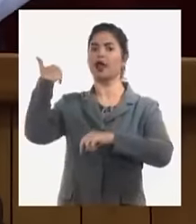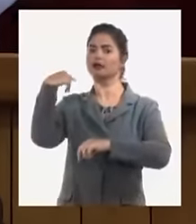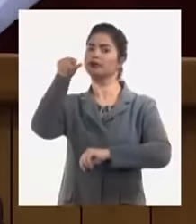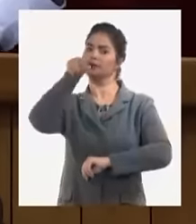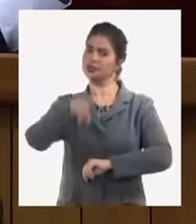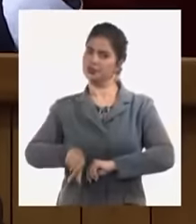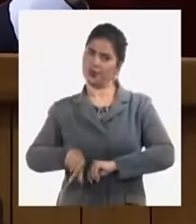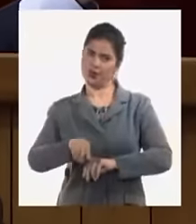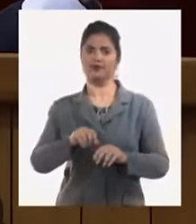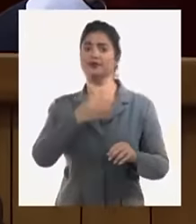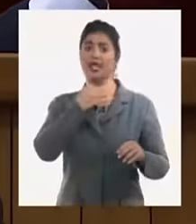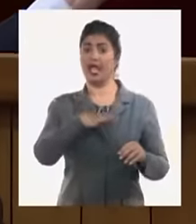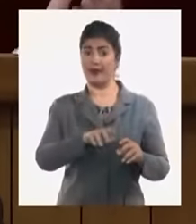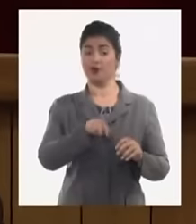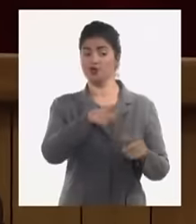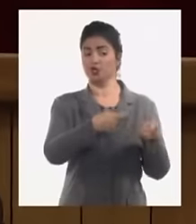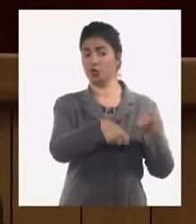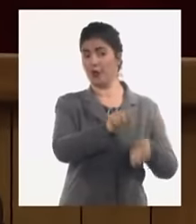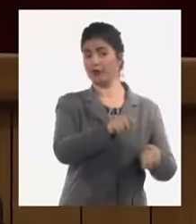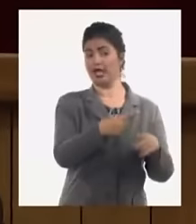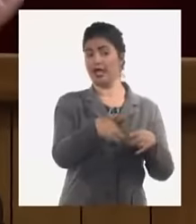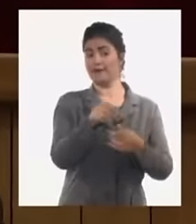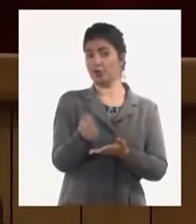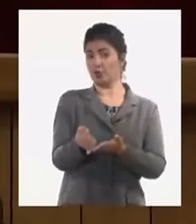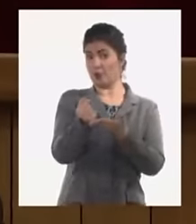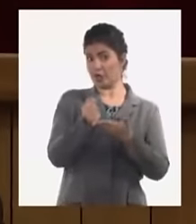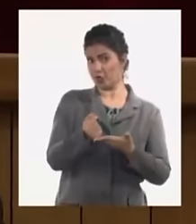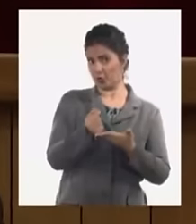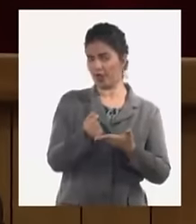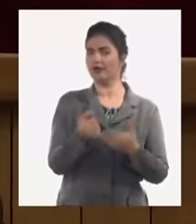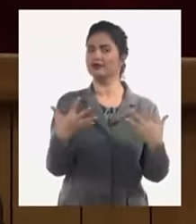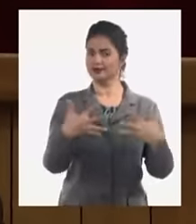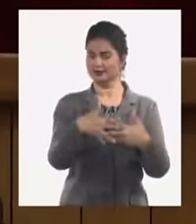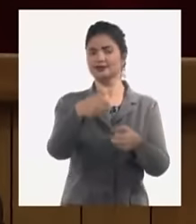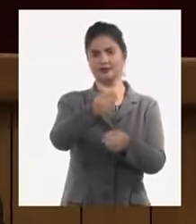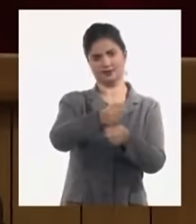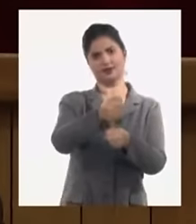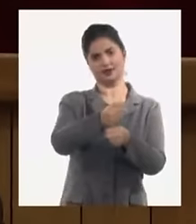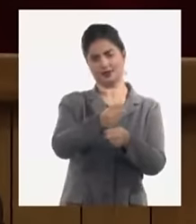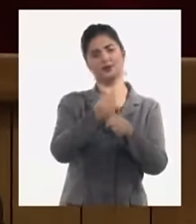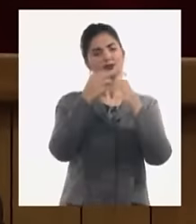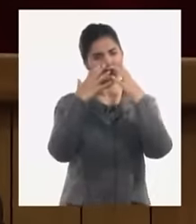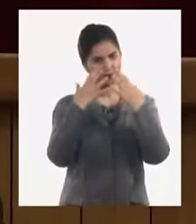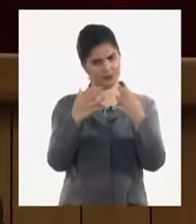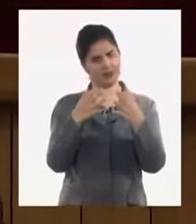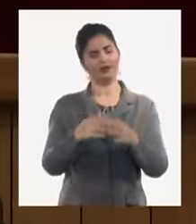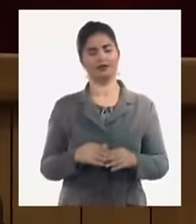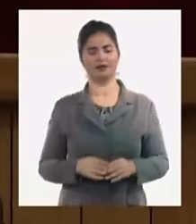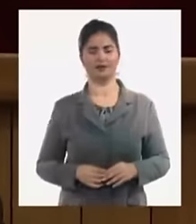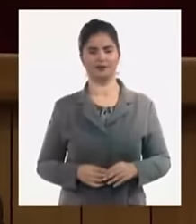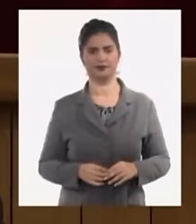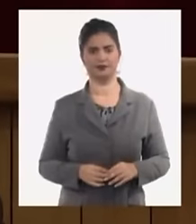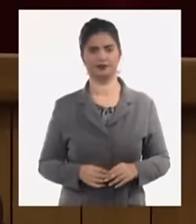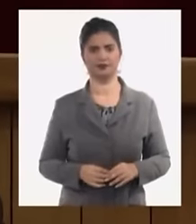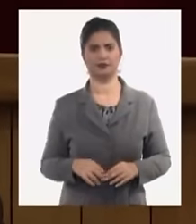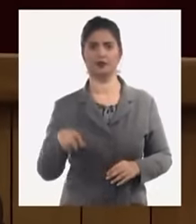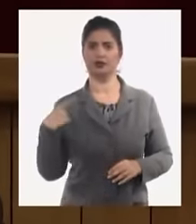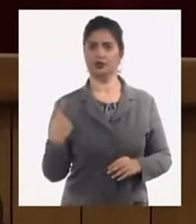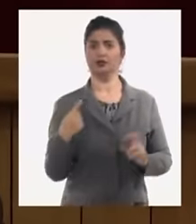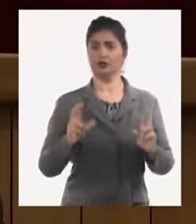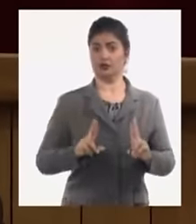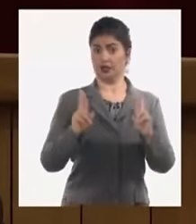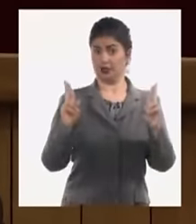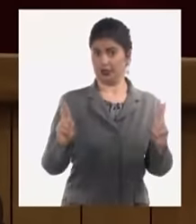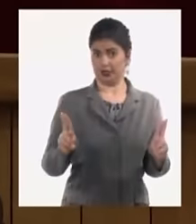vender aquí pero si tú me ayudas al que menos lo tiene esas cosas son necesarias pero lo que si nosotros coincidimos que esa